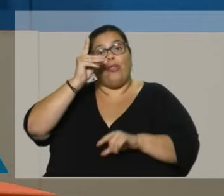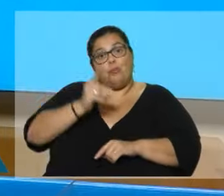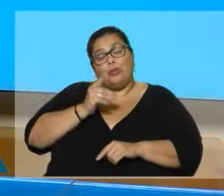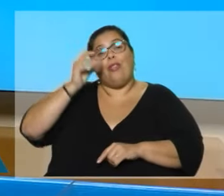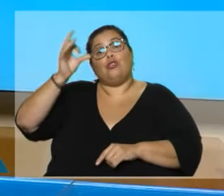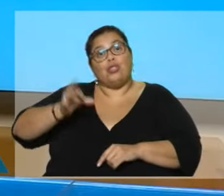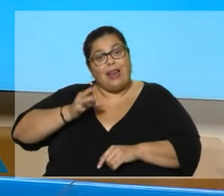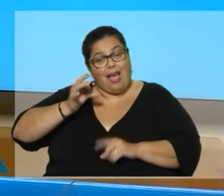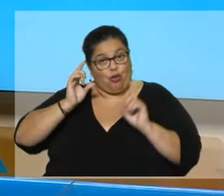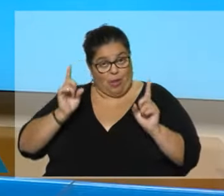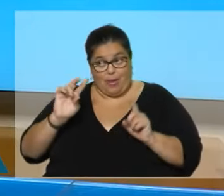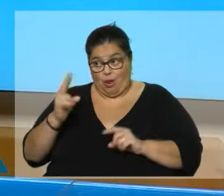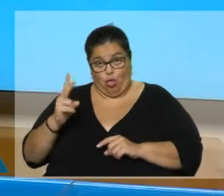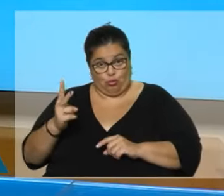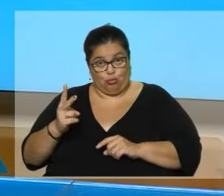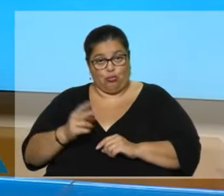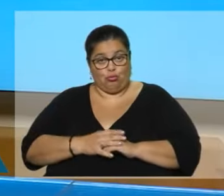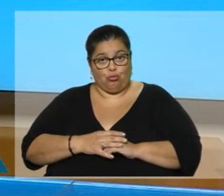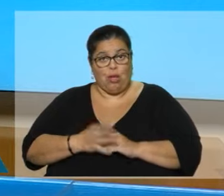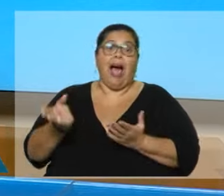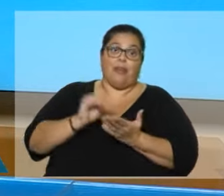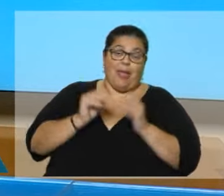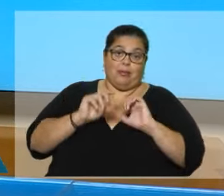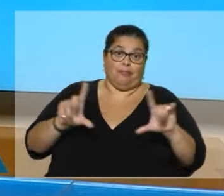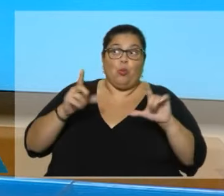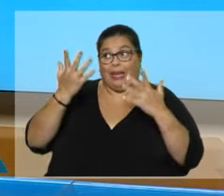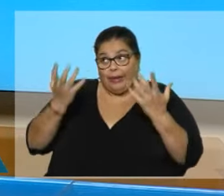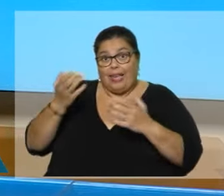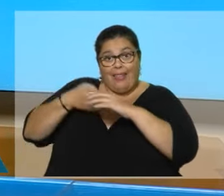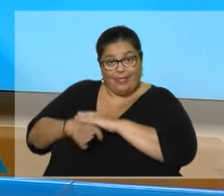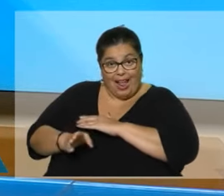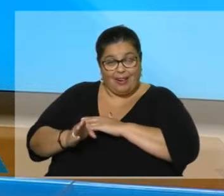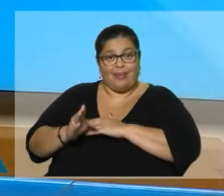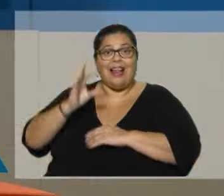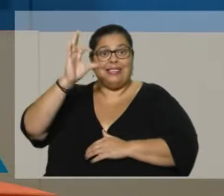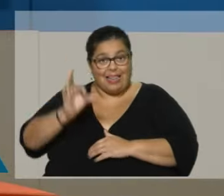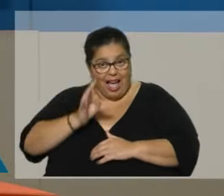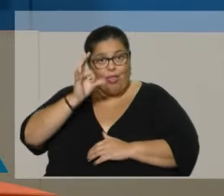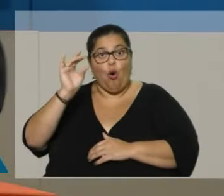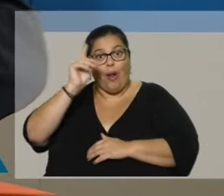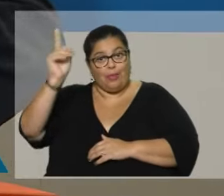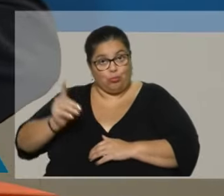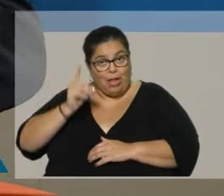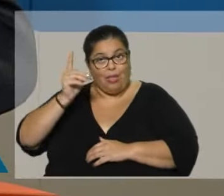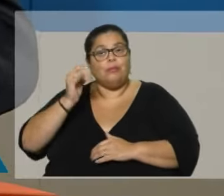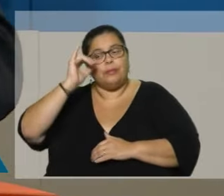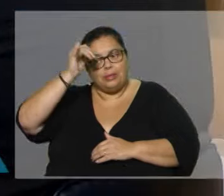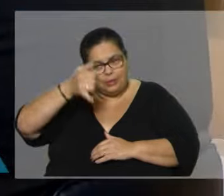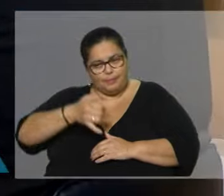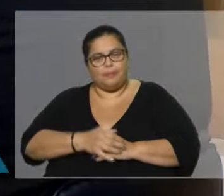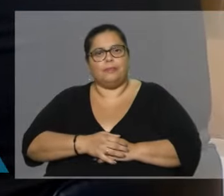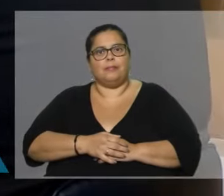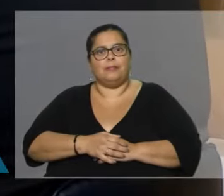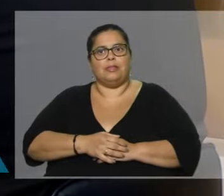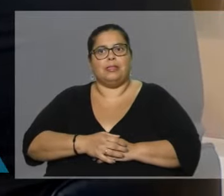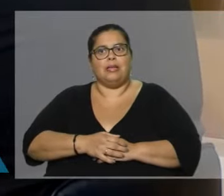presidente por el Partido Digital. ¿Está bien? ¿Usted trataría de entrar al Parlamento con el sistema que tenemos? ¿Al Senado? Sí. ¿No